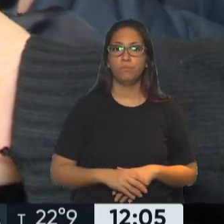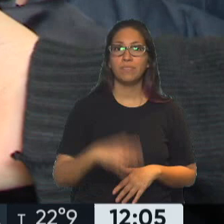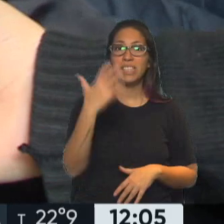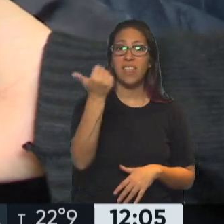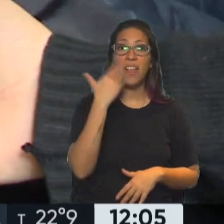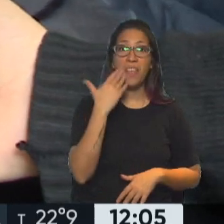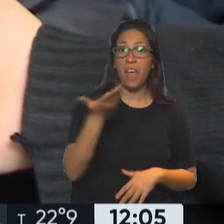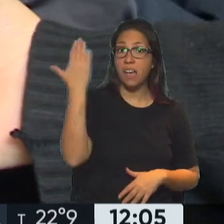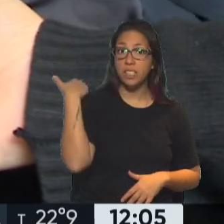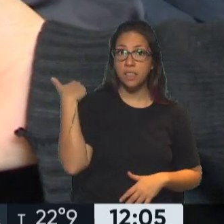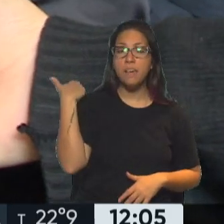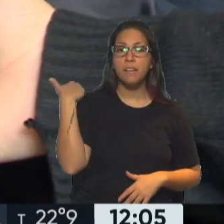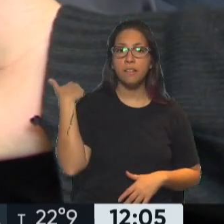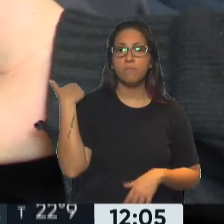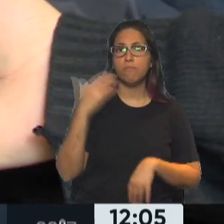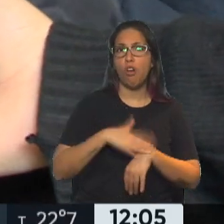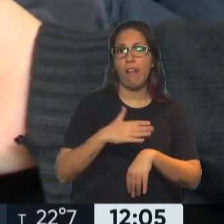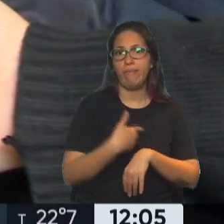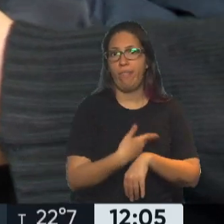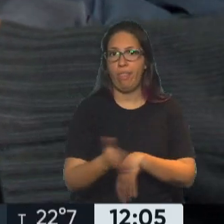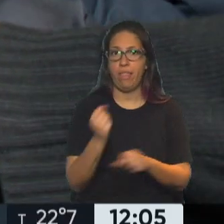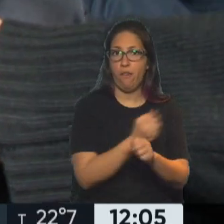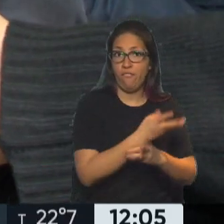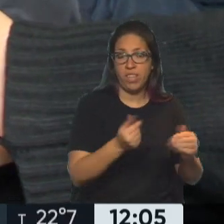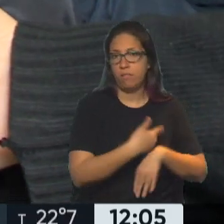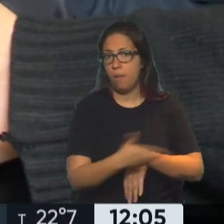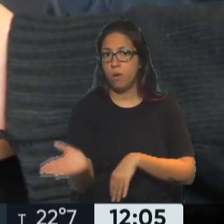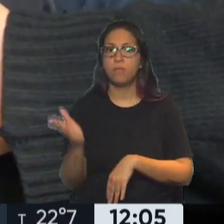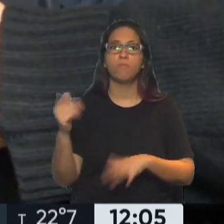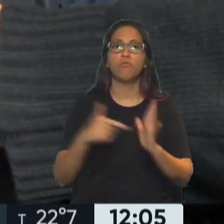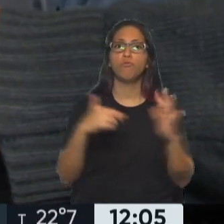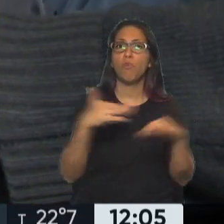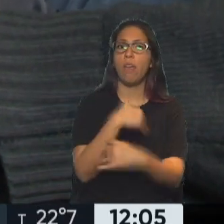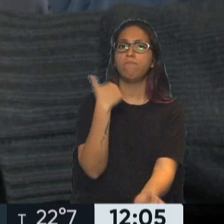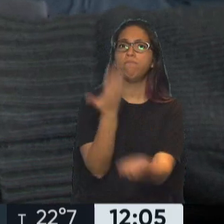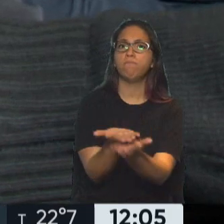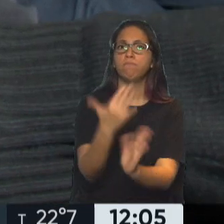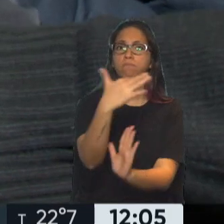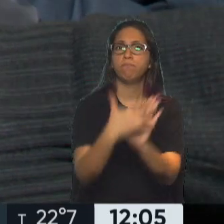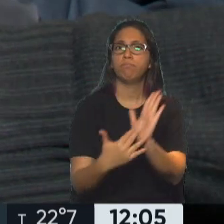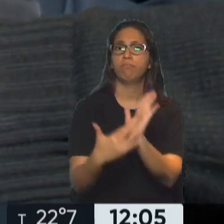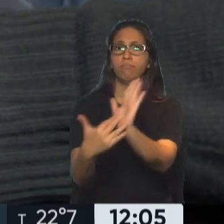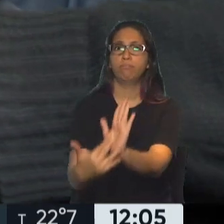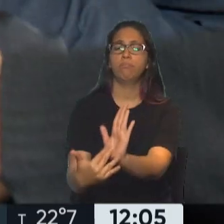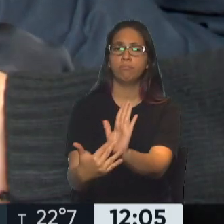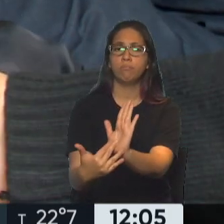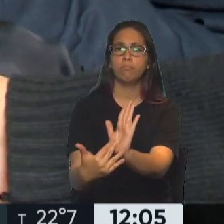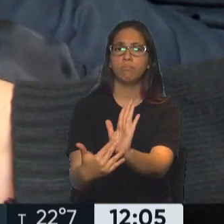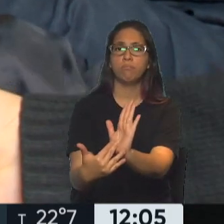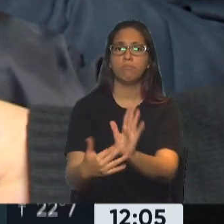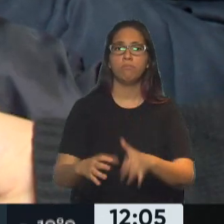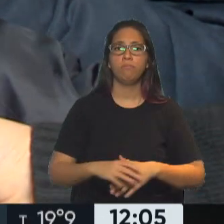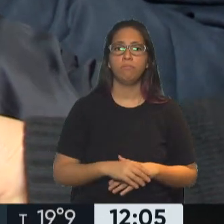horas del día de ayer, fuera del horario hábil, la Ciudad de Buenos Aires presentó un escrito de reacusación por el cual